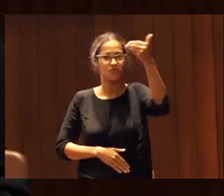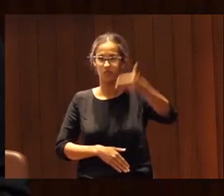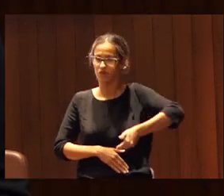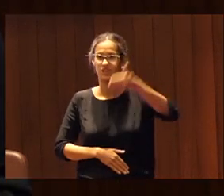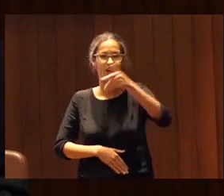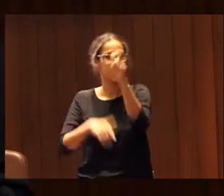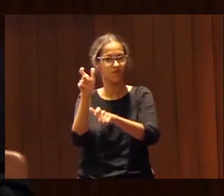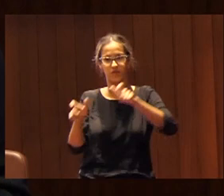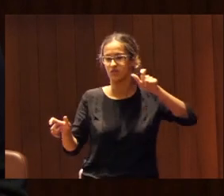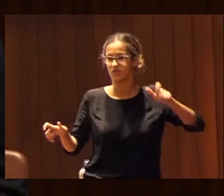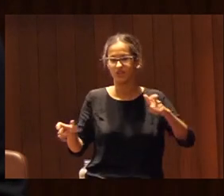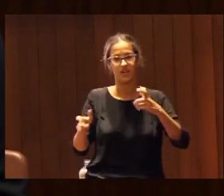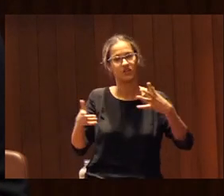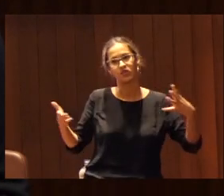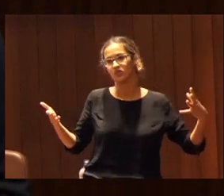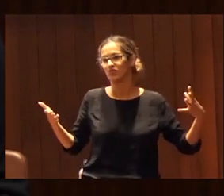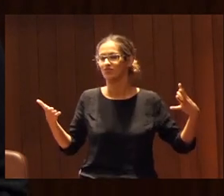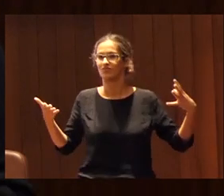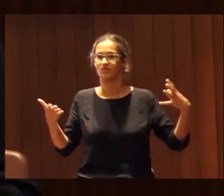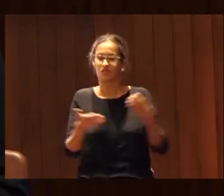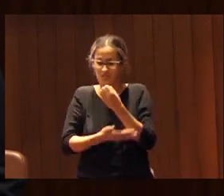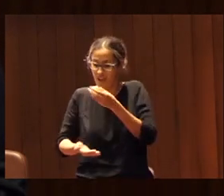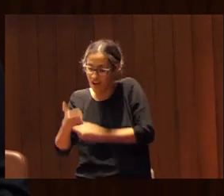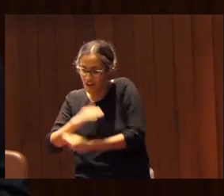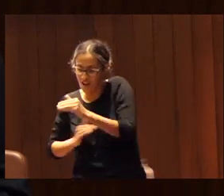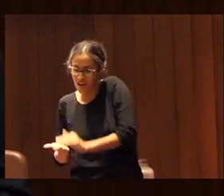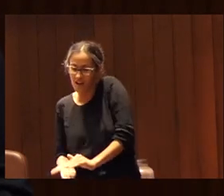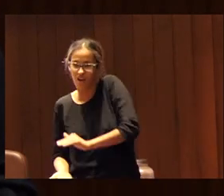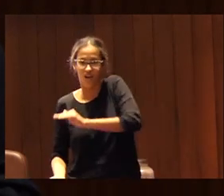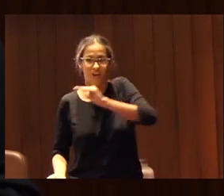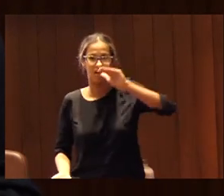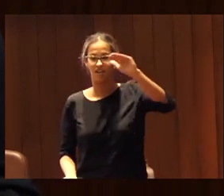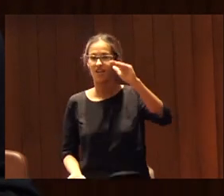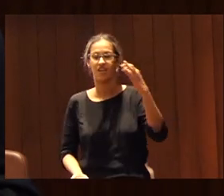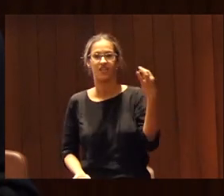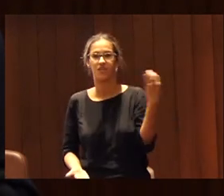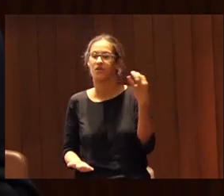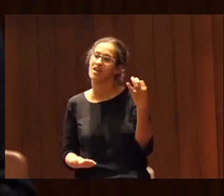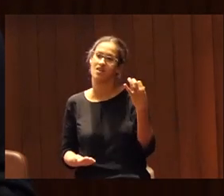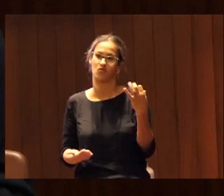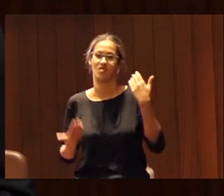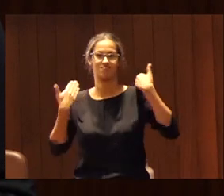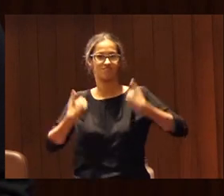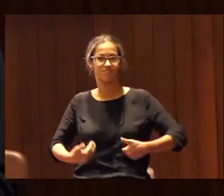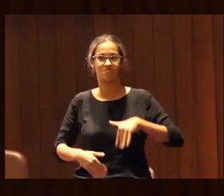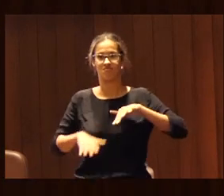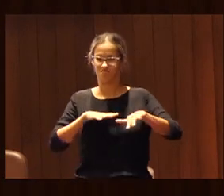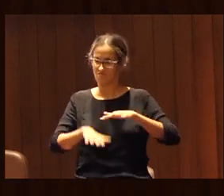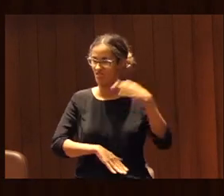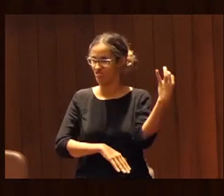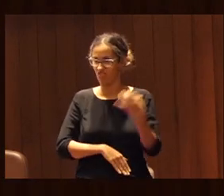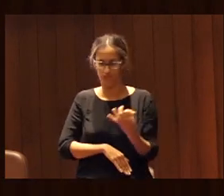desarrollen todas sus potencialidades desde que nacen a través del movimiento del cuerpo lo veremos